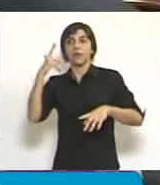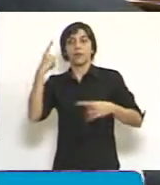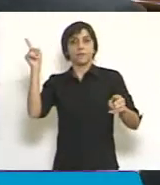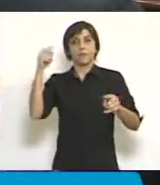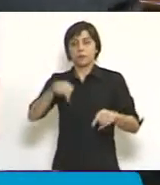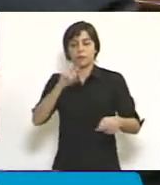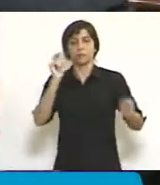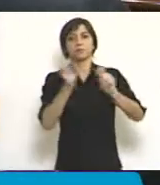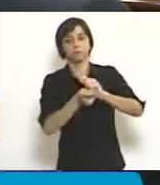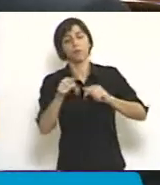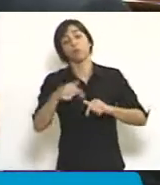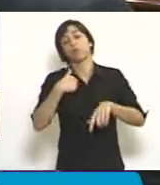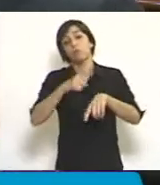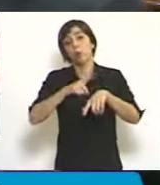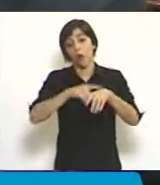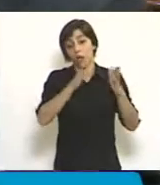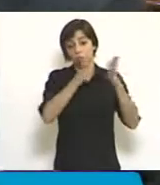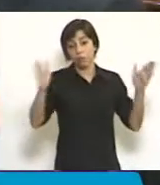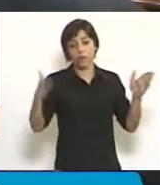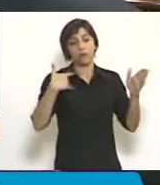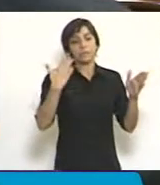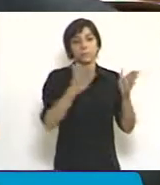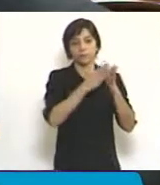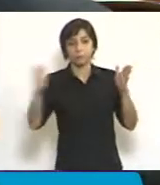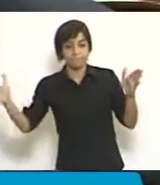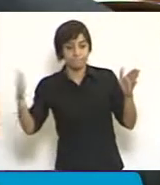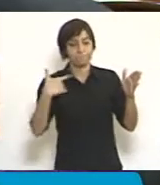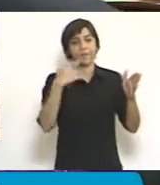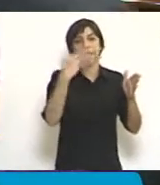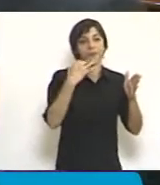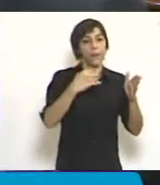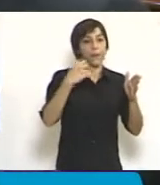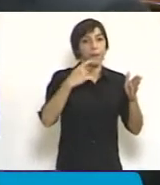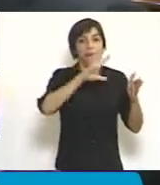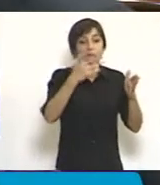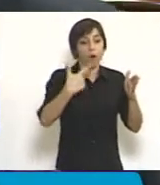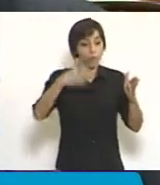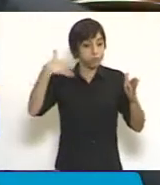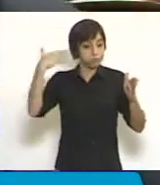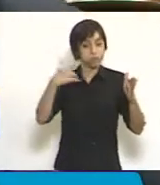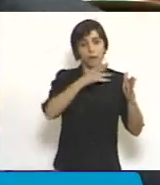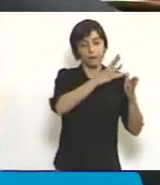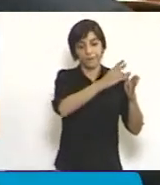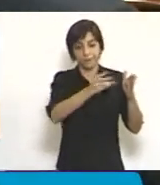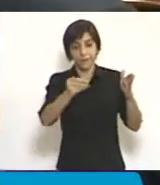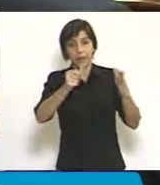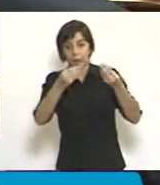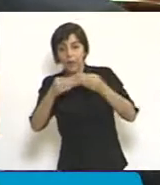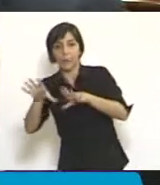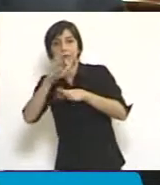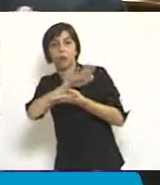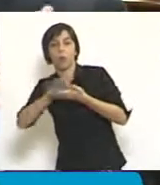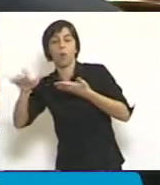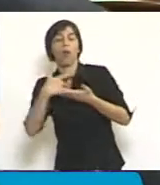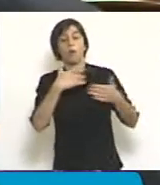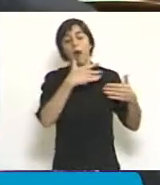transición en la cual hay que terminar con algo viejo y empezar con algo nuevo. Y todas las leyes de implementación de los códigos procesales